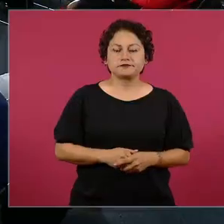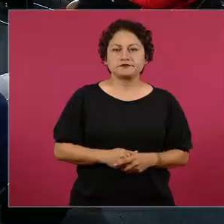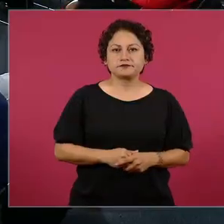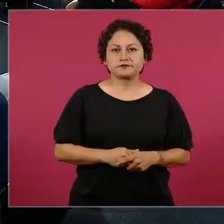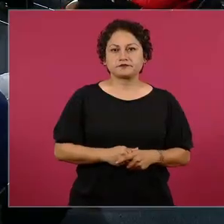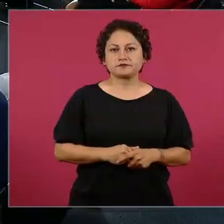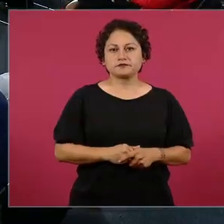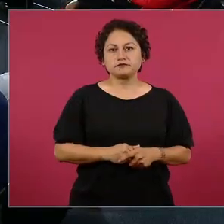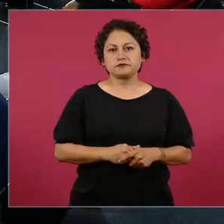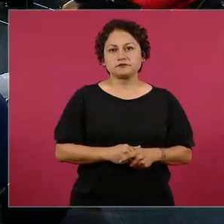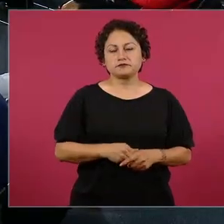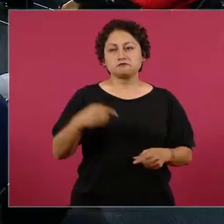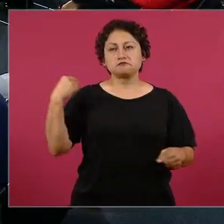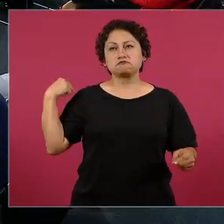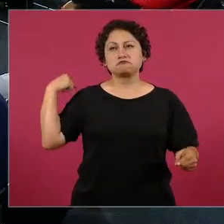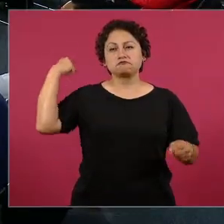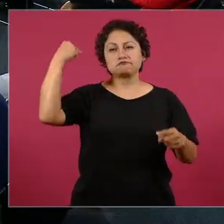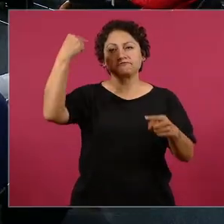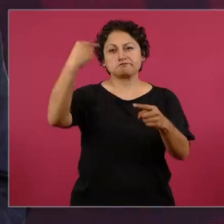desde hace